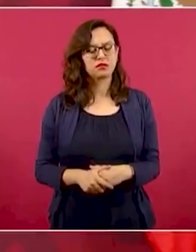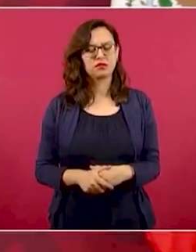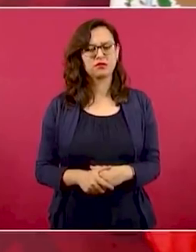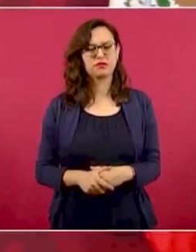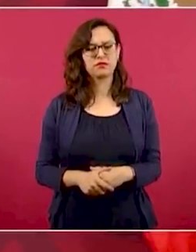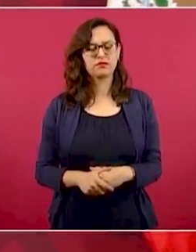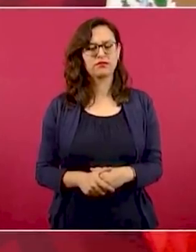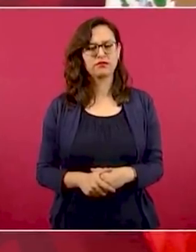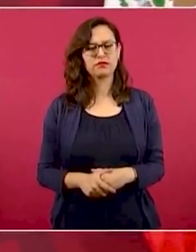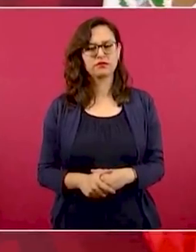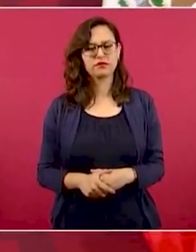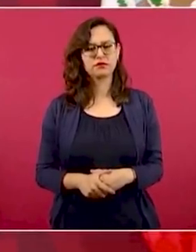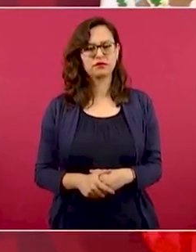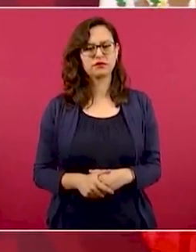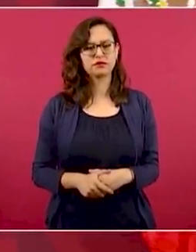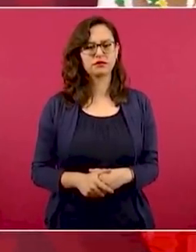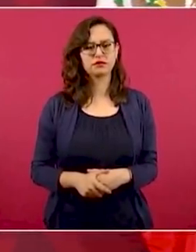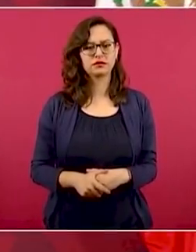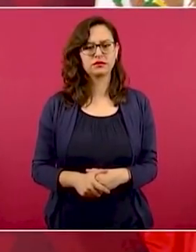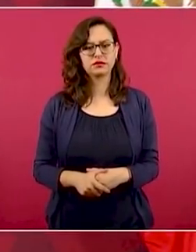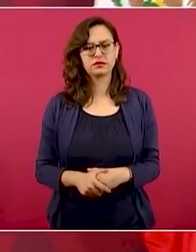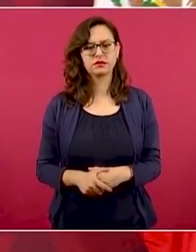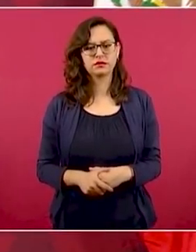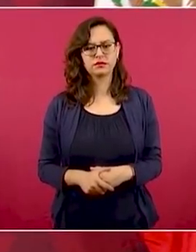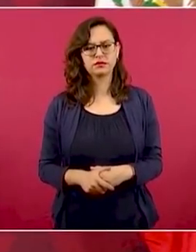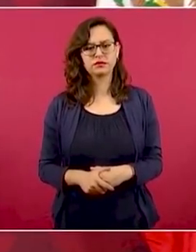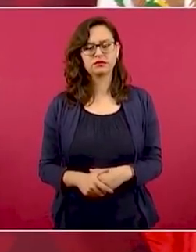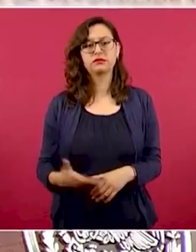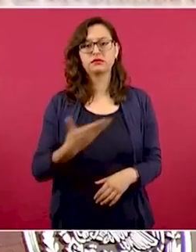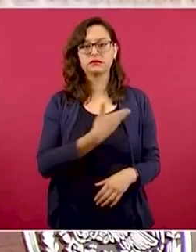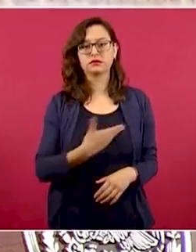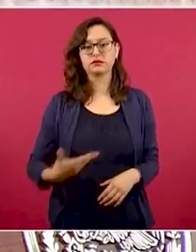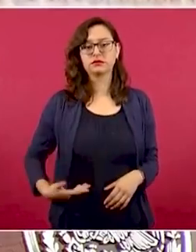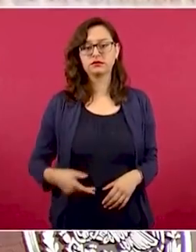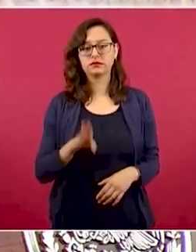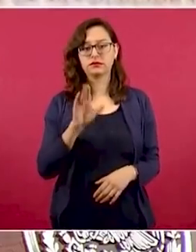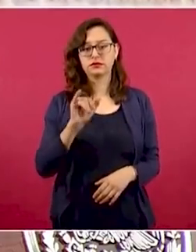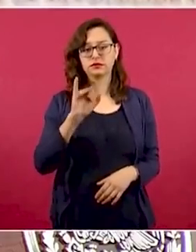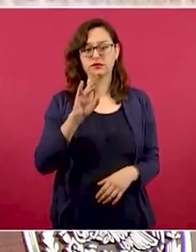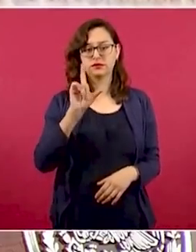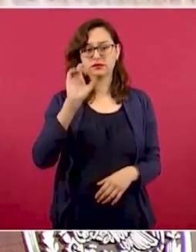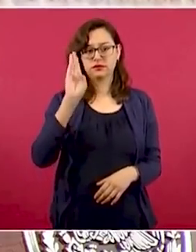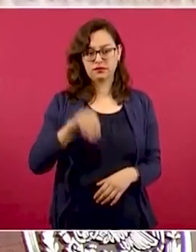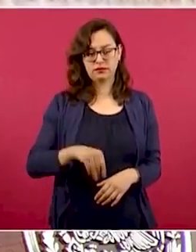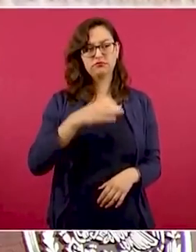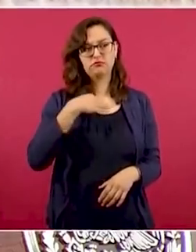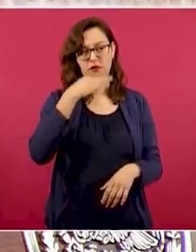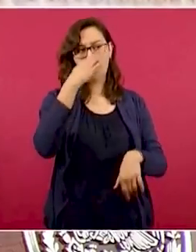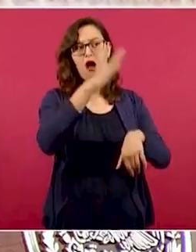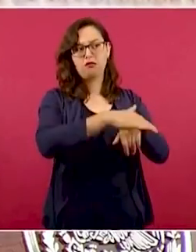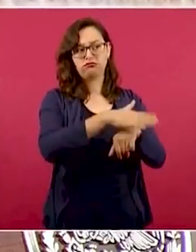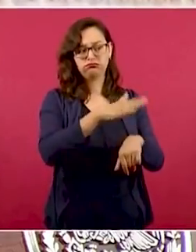Le mandé decir al presidente Biden que lo voy a visitar,